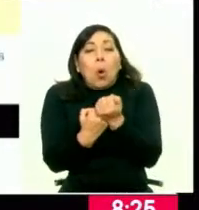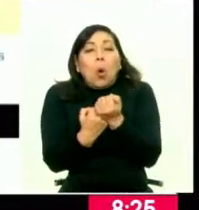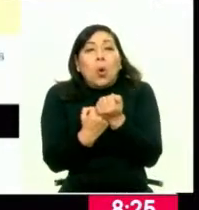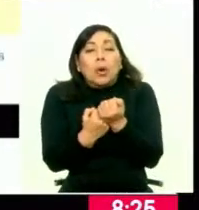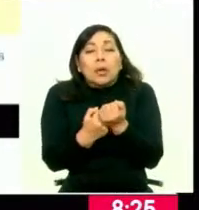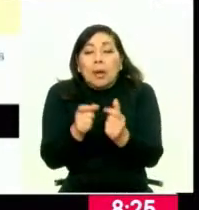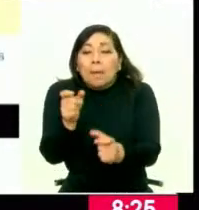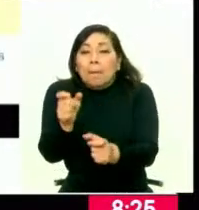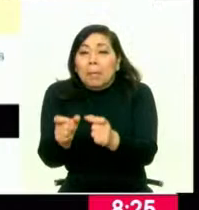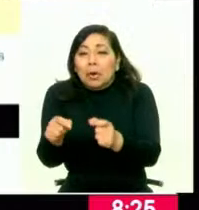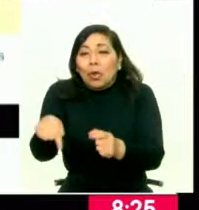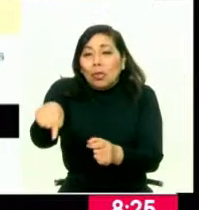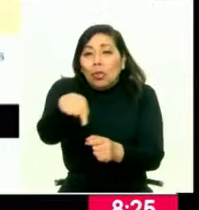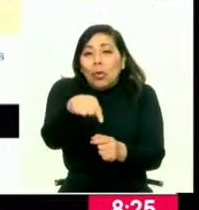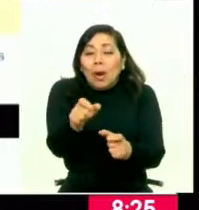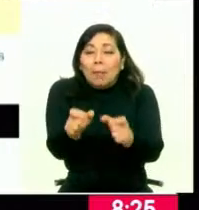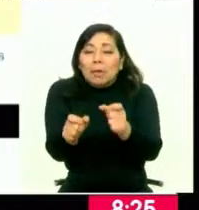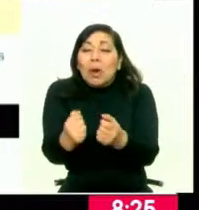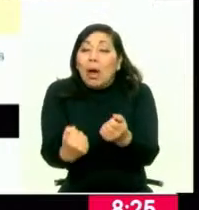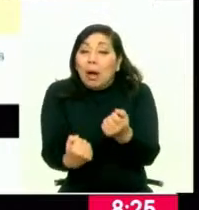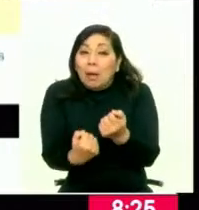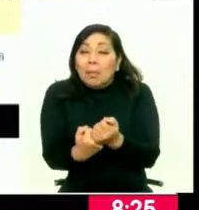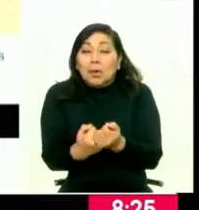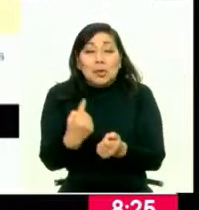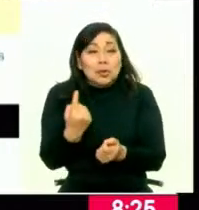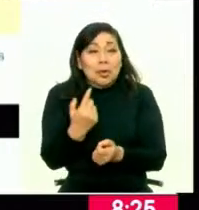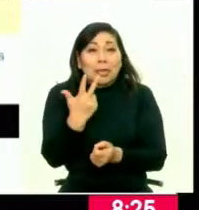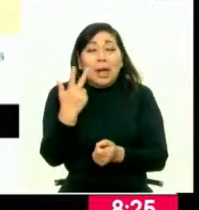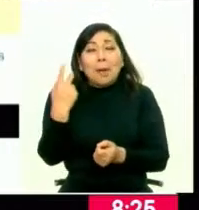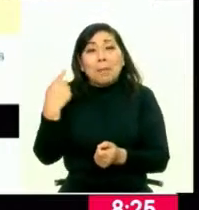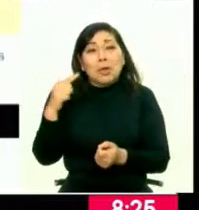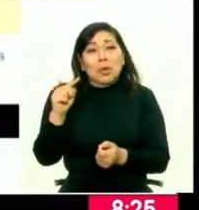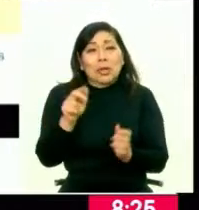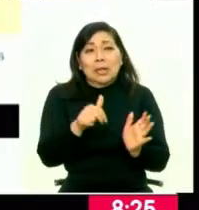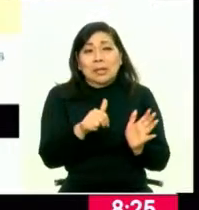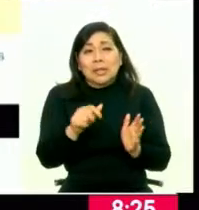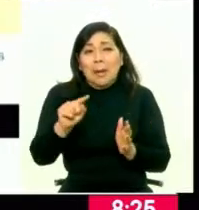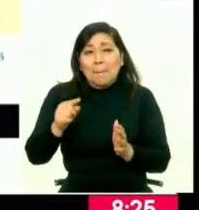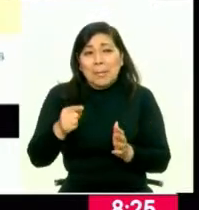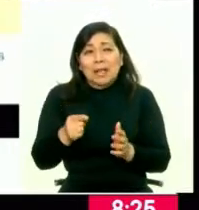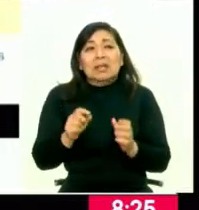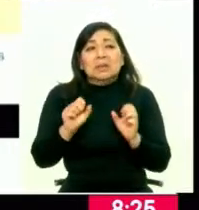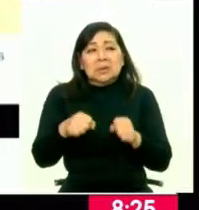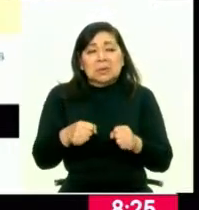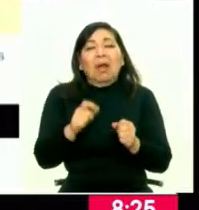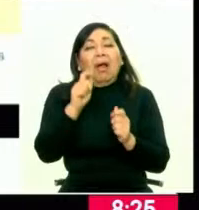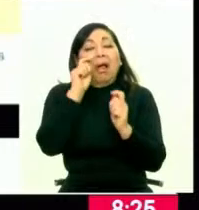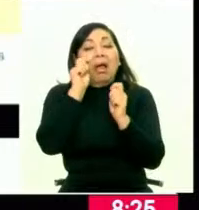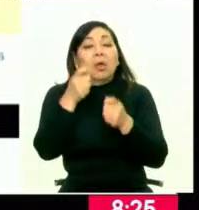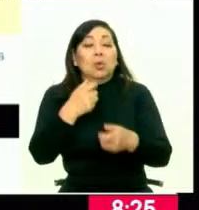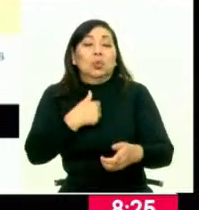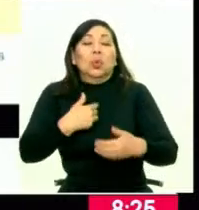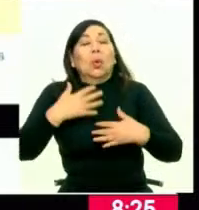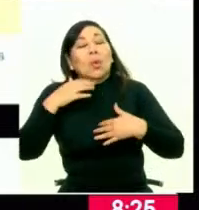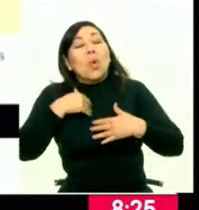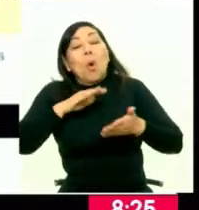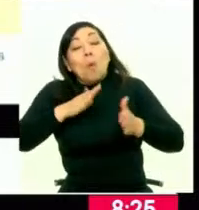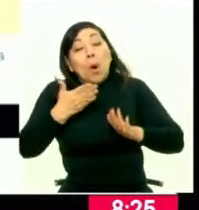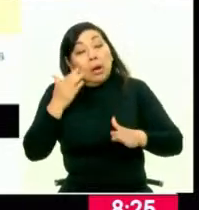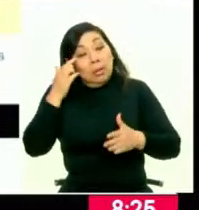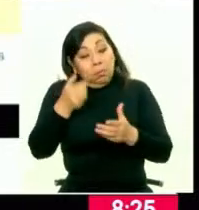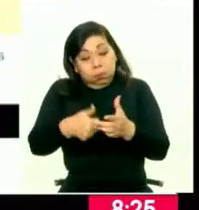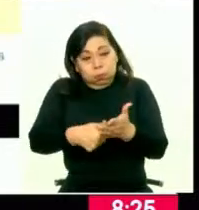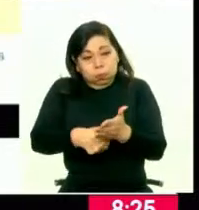ser los peruanos o somos también los peruanos. Son solamente 3 millones 300 mil personas que han decidido donar sus órganos en el